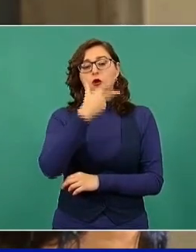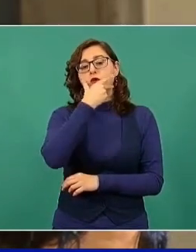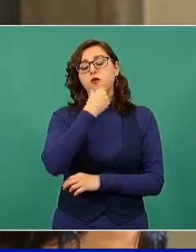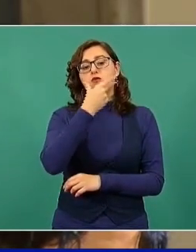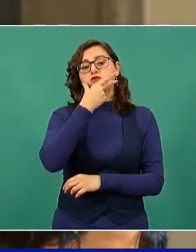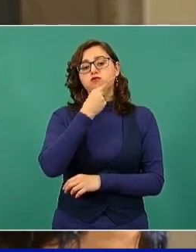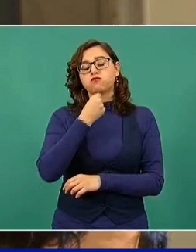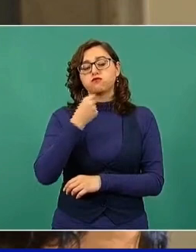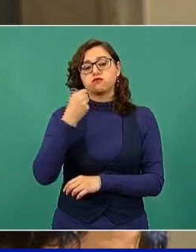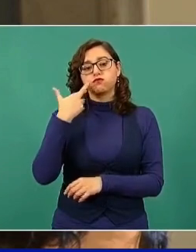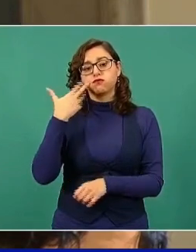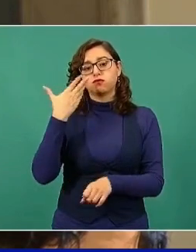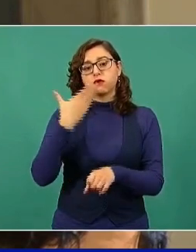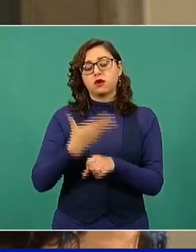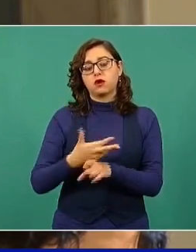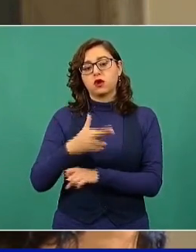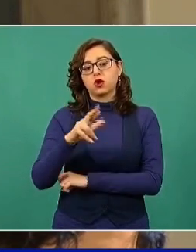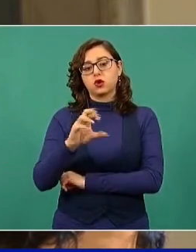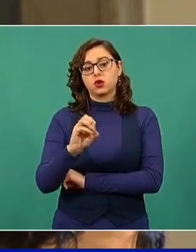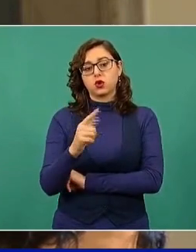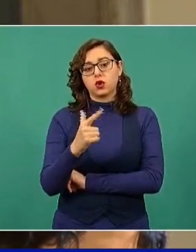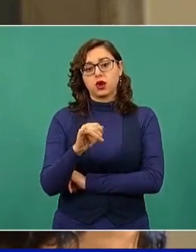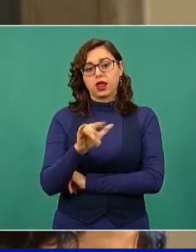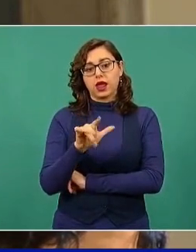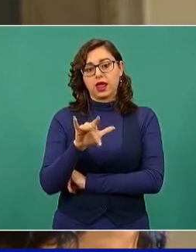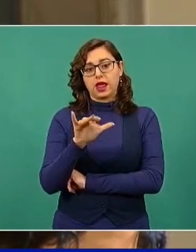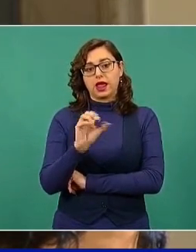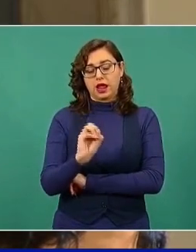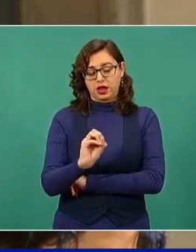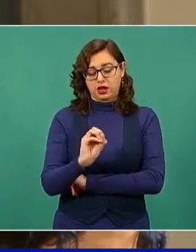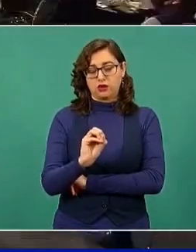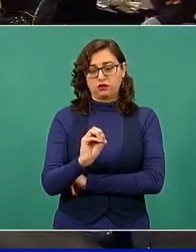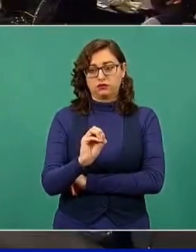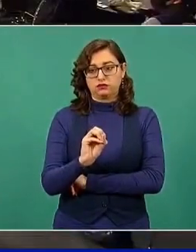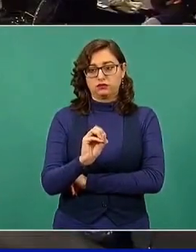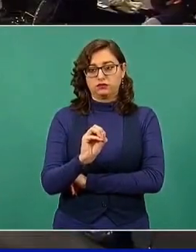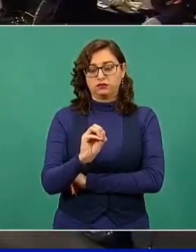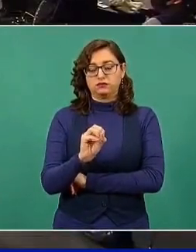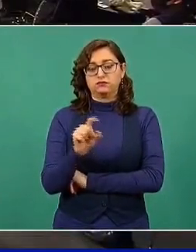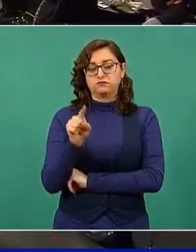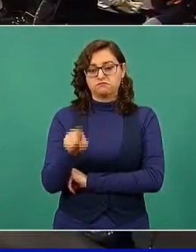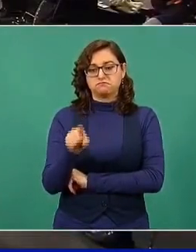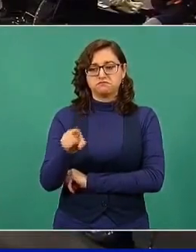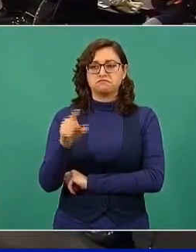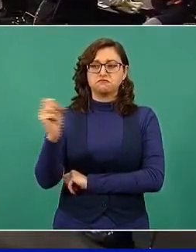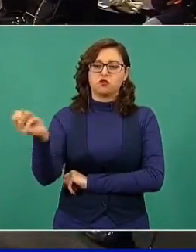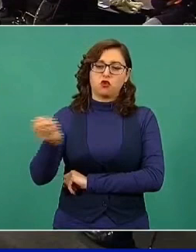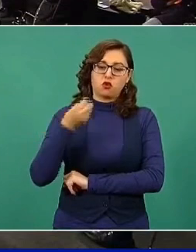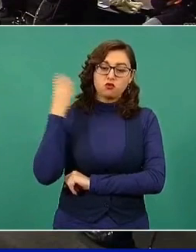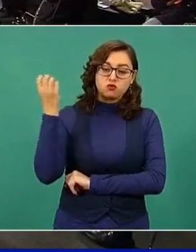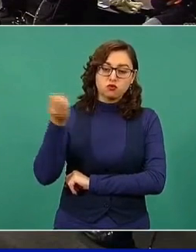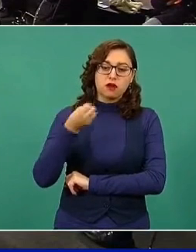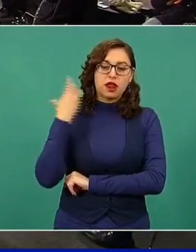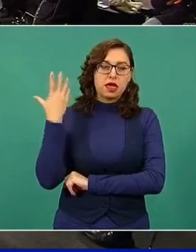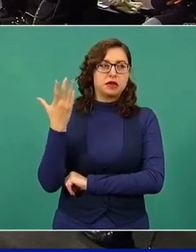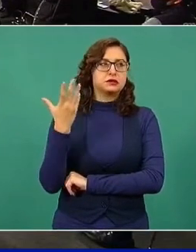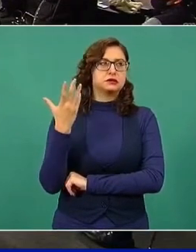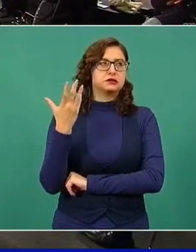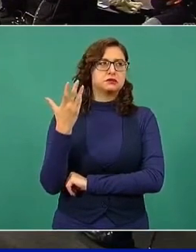de la O, estuvo dando una conferencia, una plática en